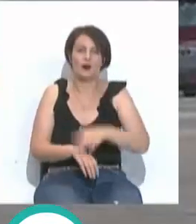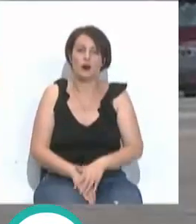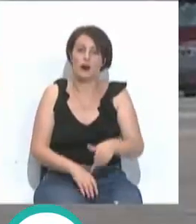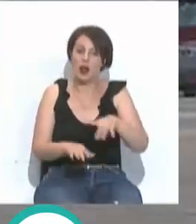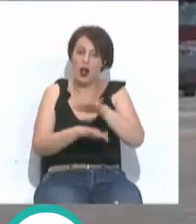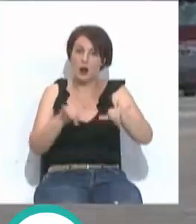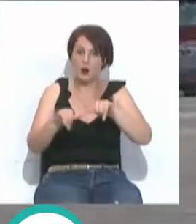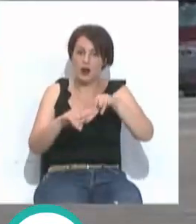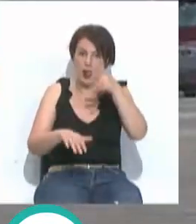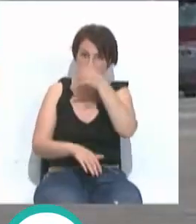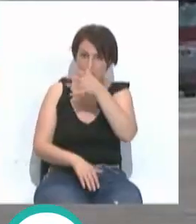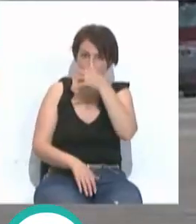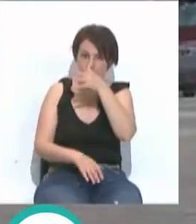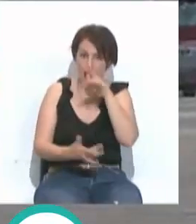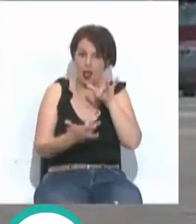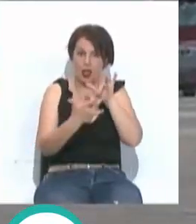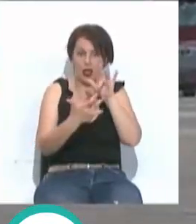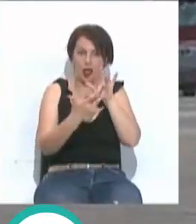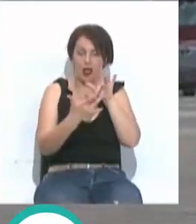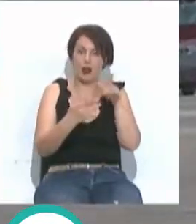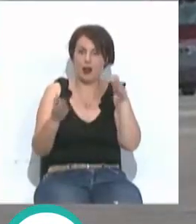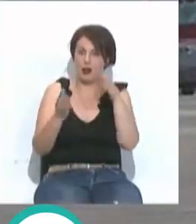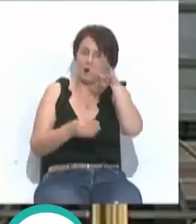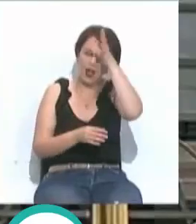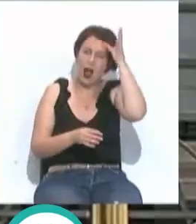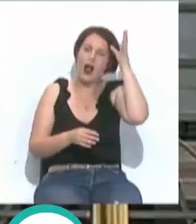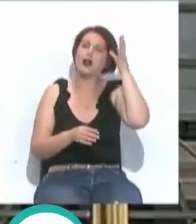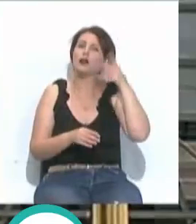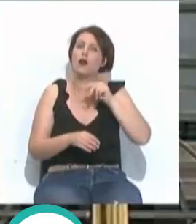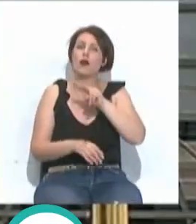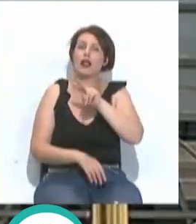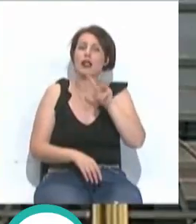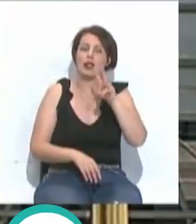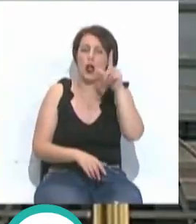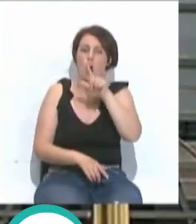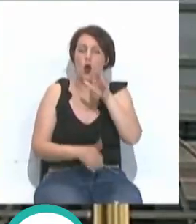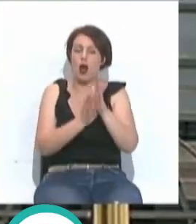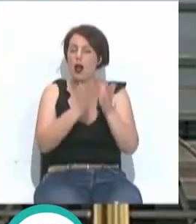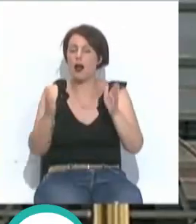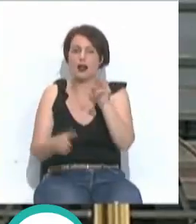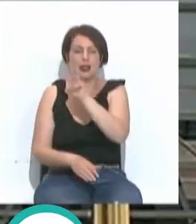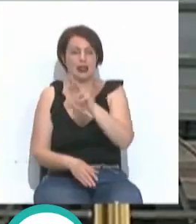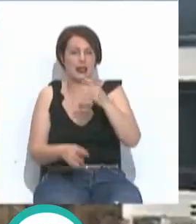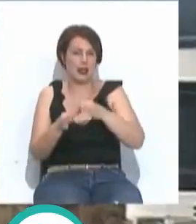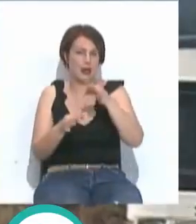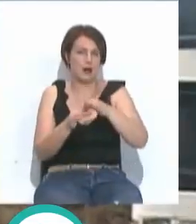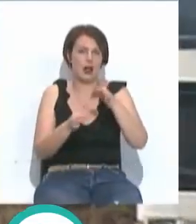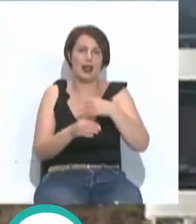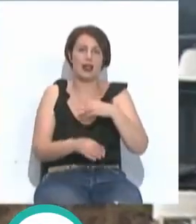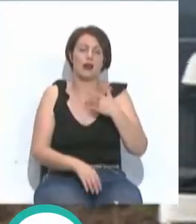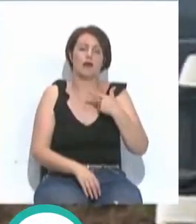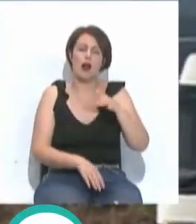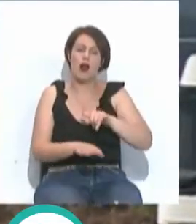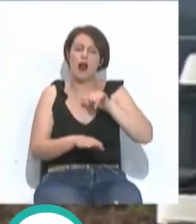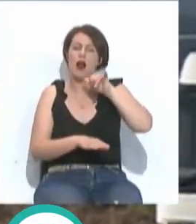El aeropuerto de Jerez conectará durante la temporada estival, entre el 23 de julio y el 3 de septiembre, con el Sebe